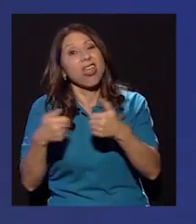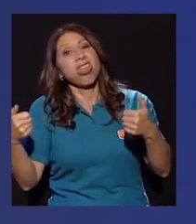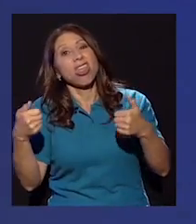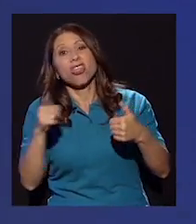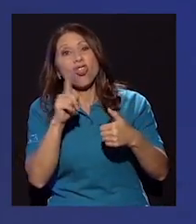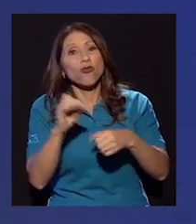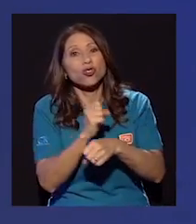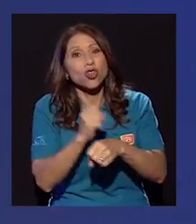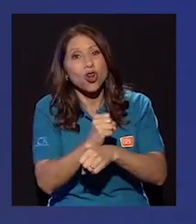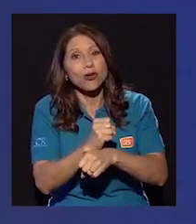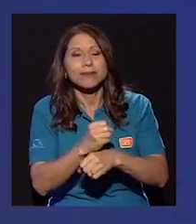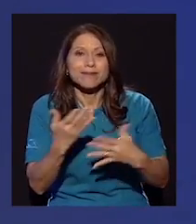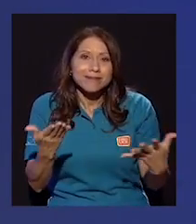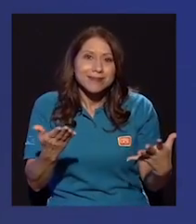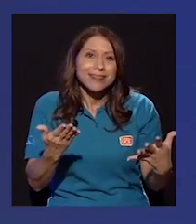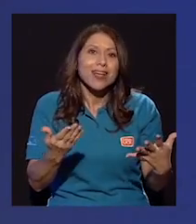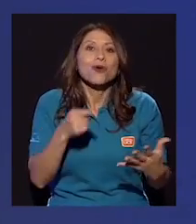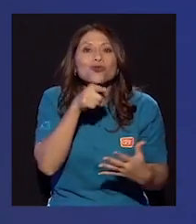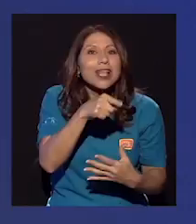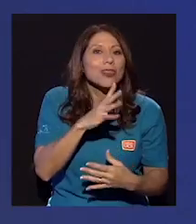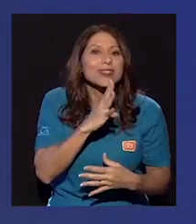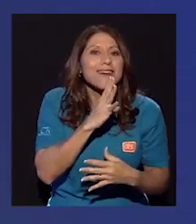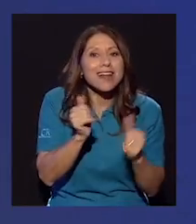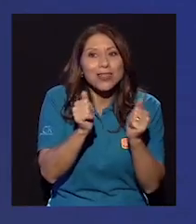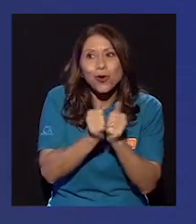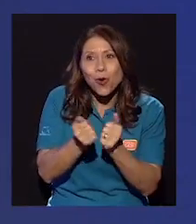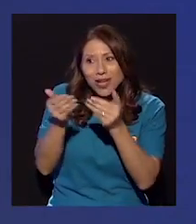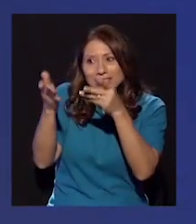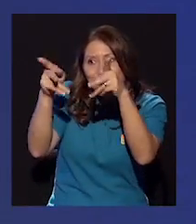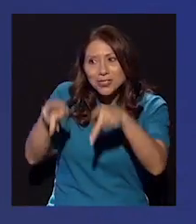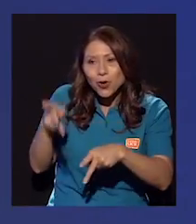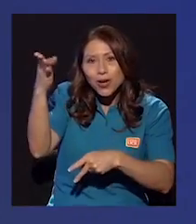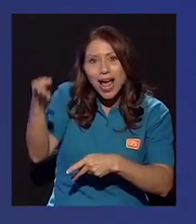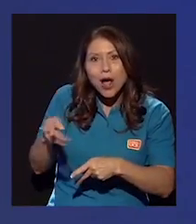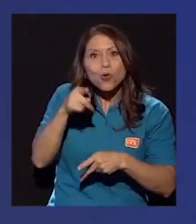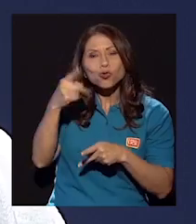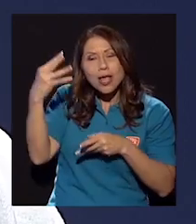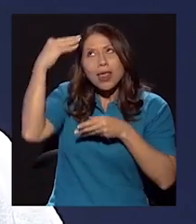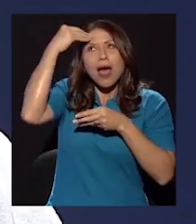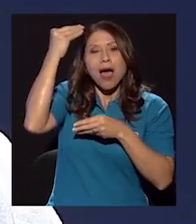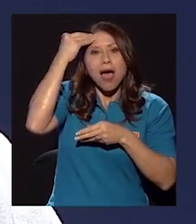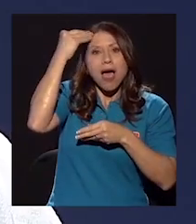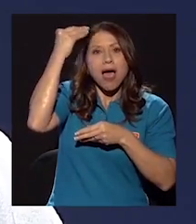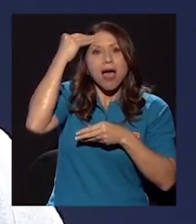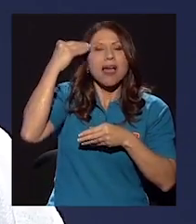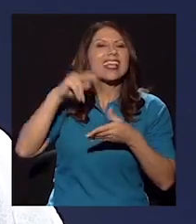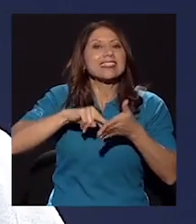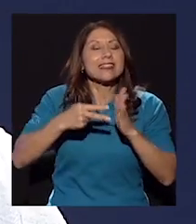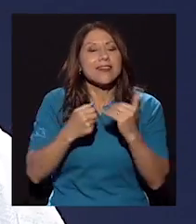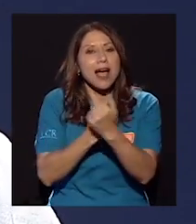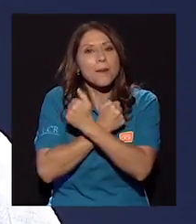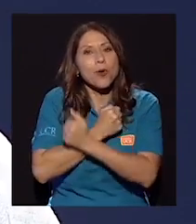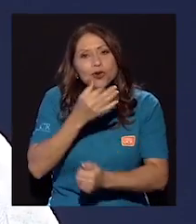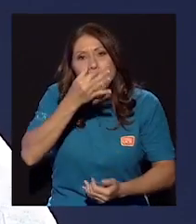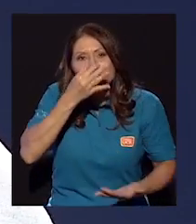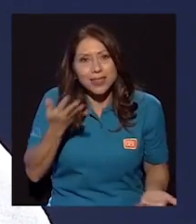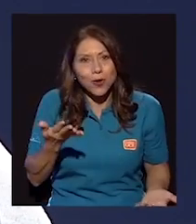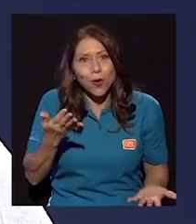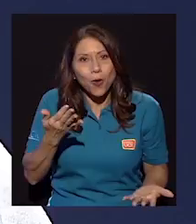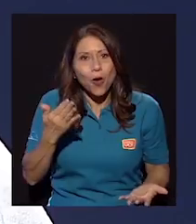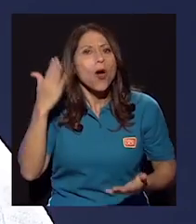Claro, no funcionó porque no estabas hablando con quien tenías delante, sino con toda tu pantalla sobre el amor romántico en ese sentido. ¿Por qué lo